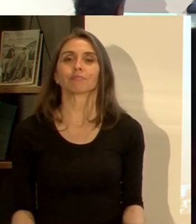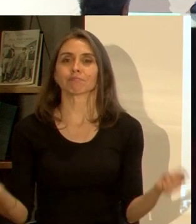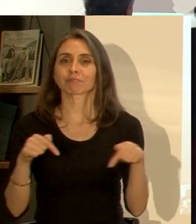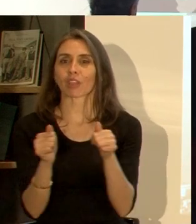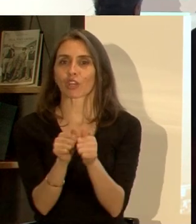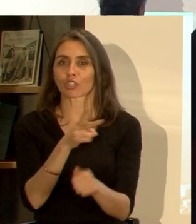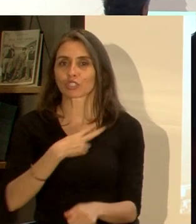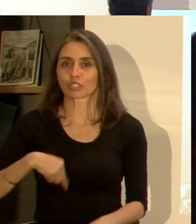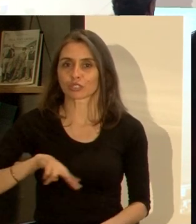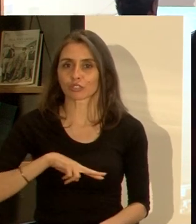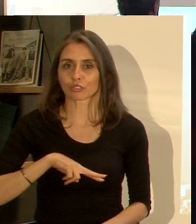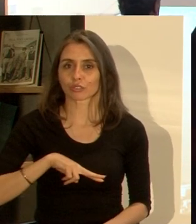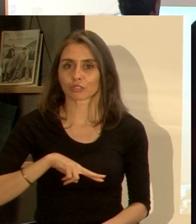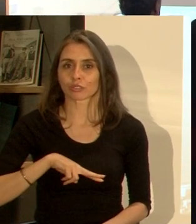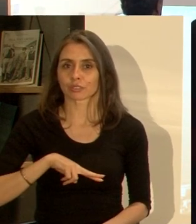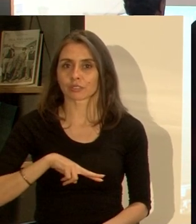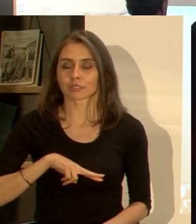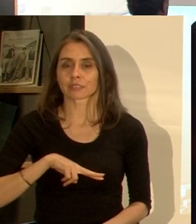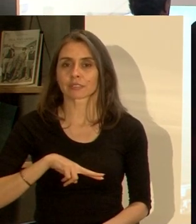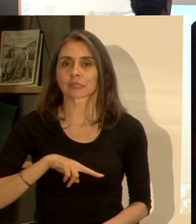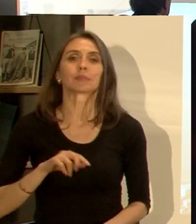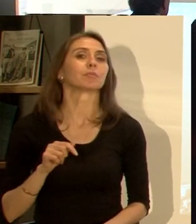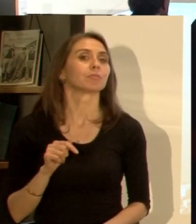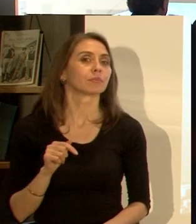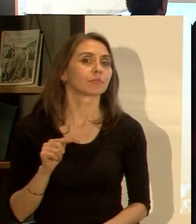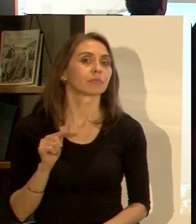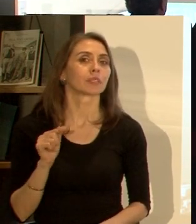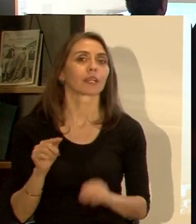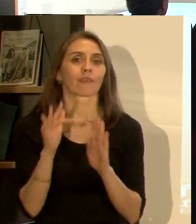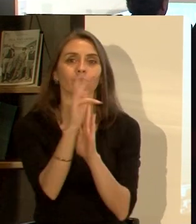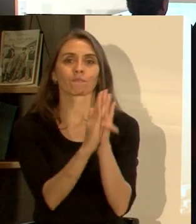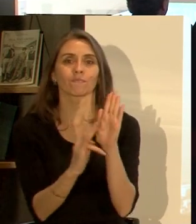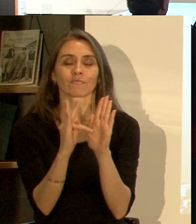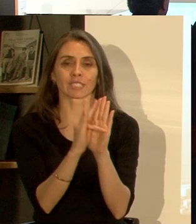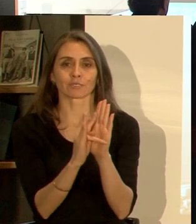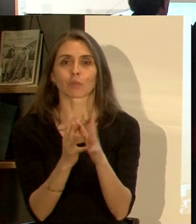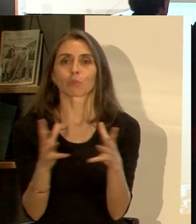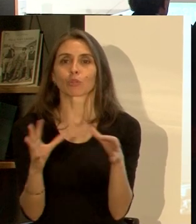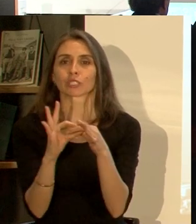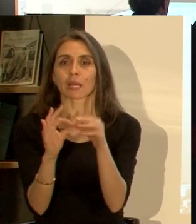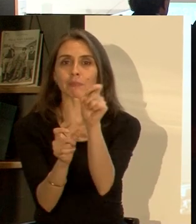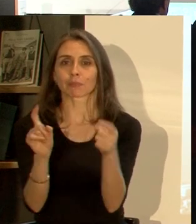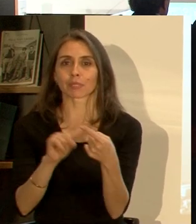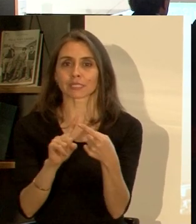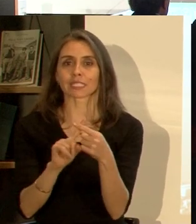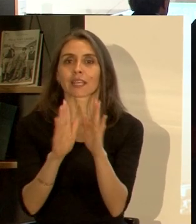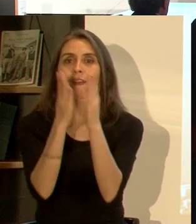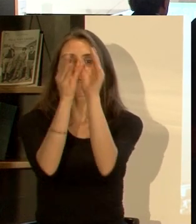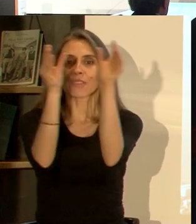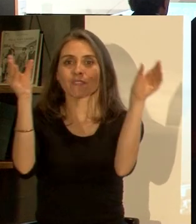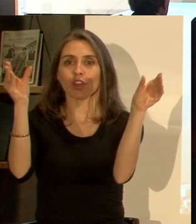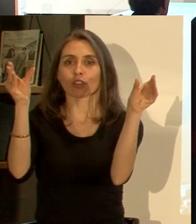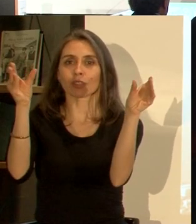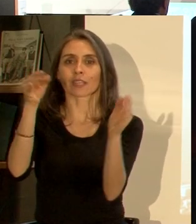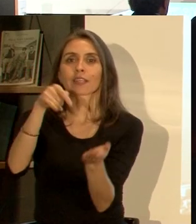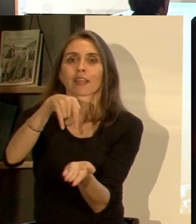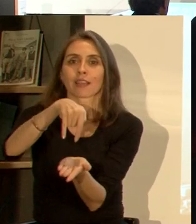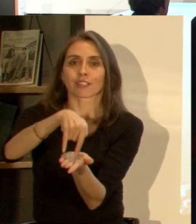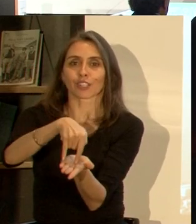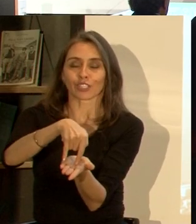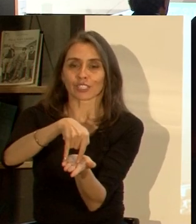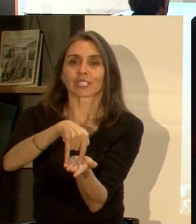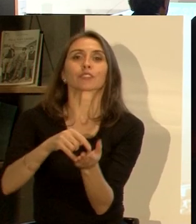nosotros y la gente que nos vio a través de Facebook muchas gracias también a la Biblioteca Nacional del